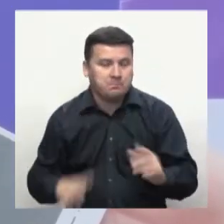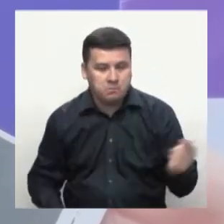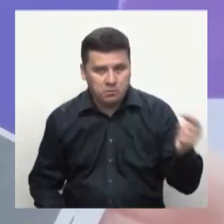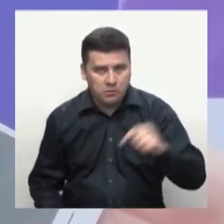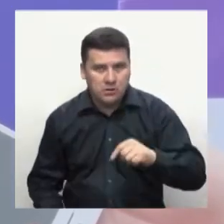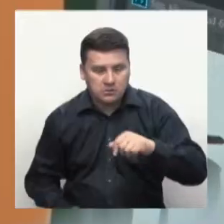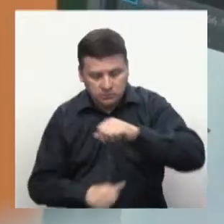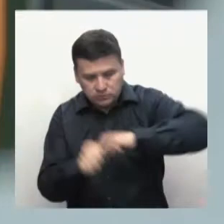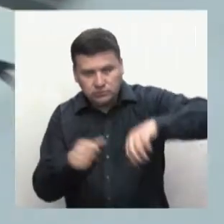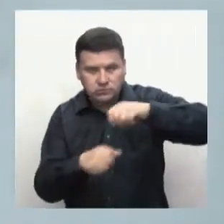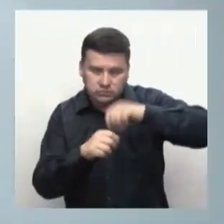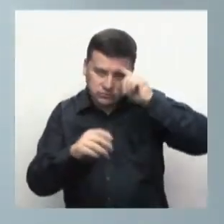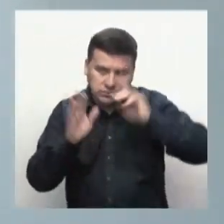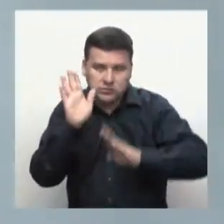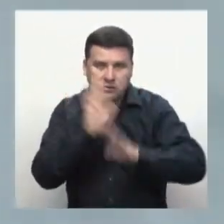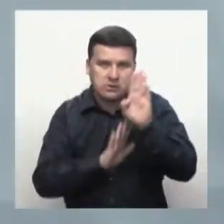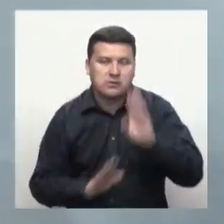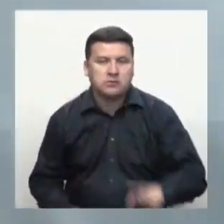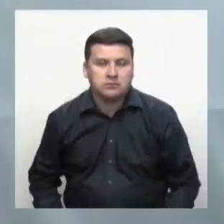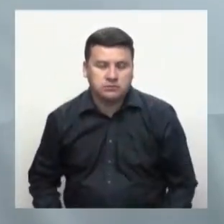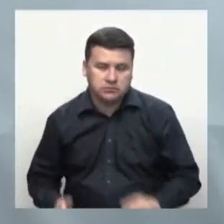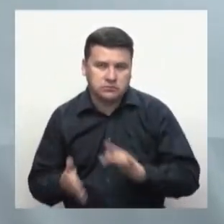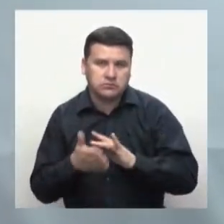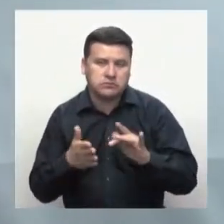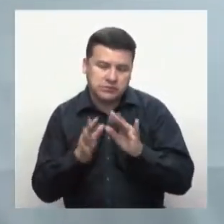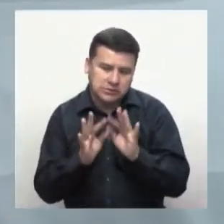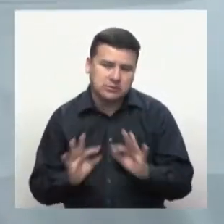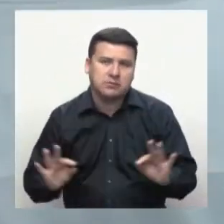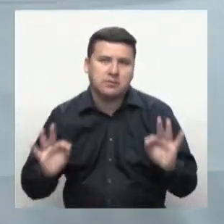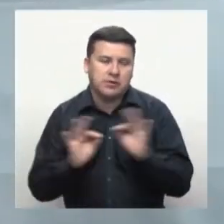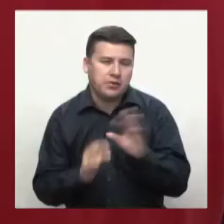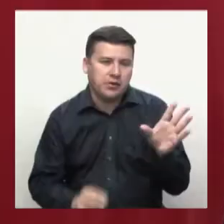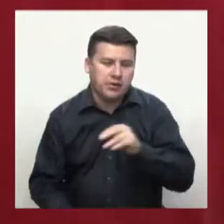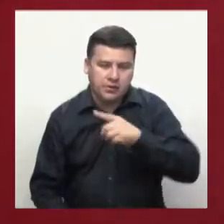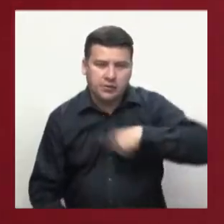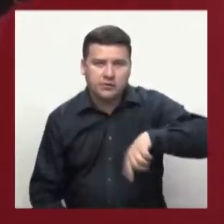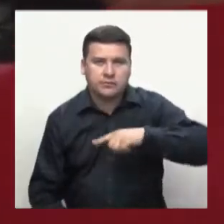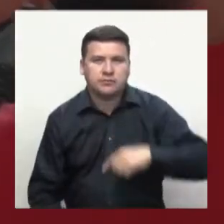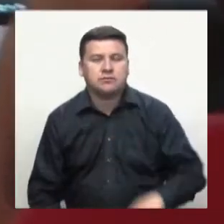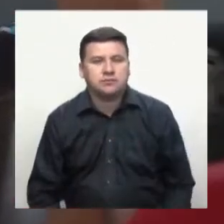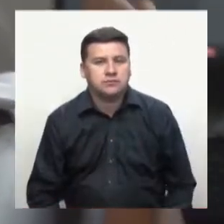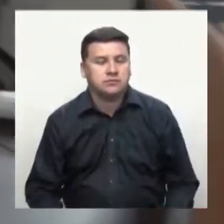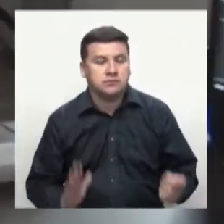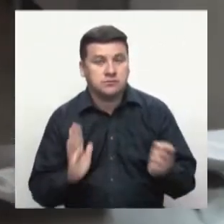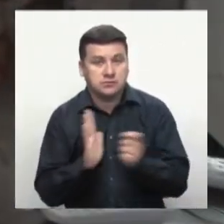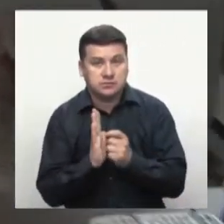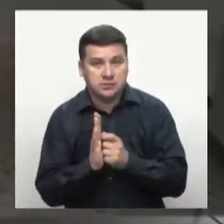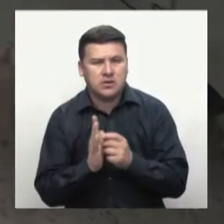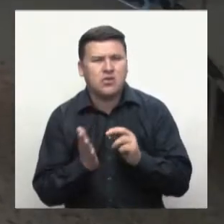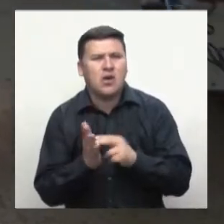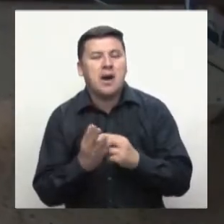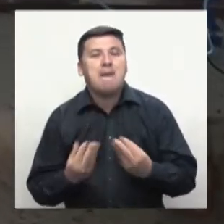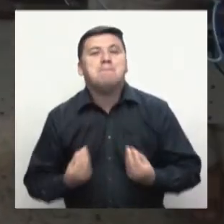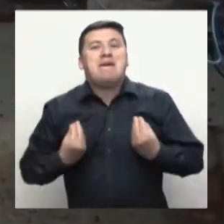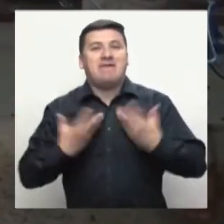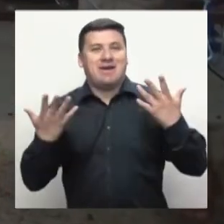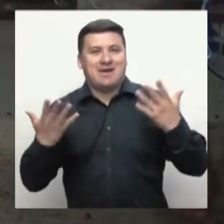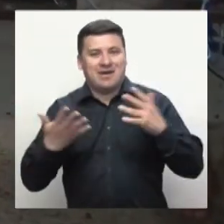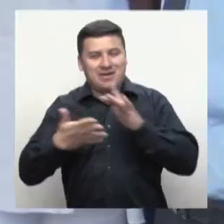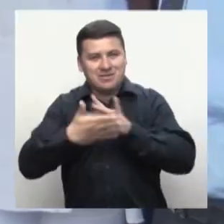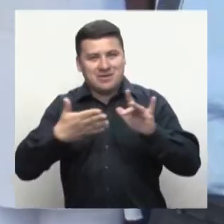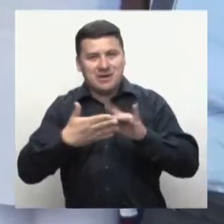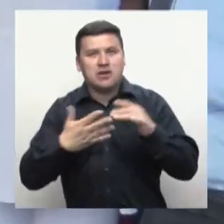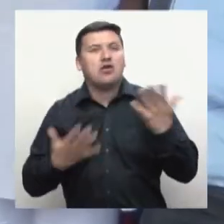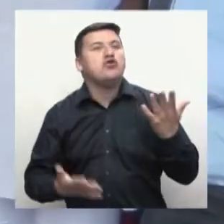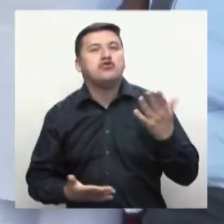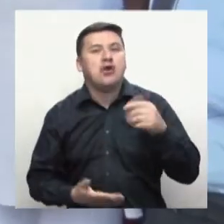generar ese emprendimiento digital que es tan importante para todos nosotros. El punto Vive Digital Lab que se inauguró en la sede del SENA en Santiago de Cali estará abierto